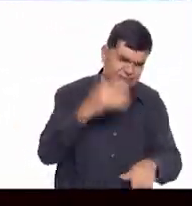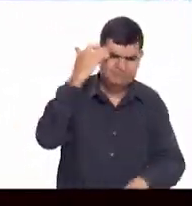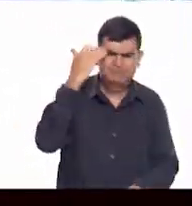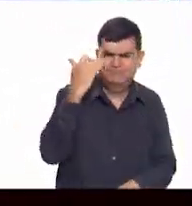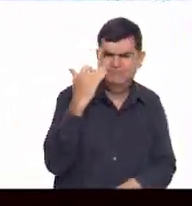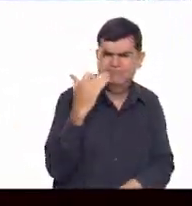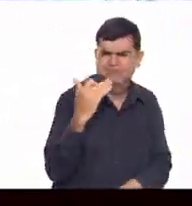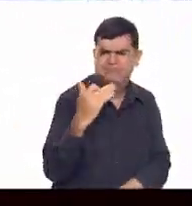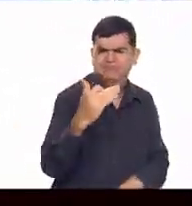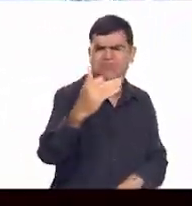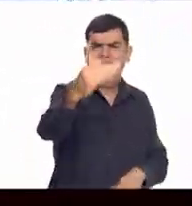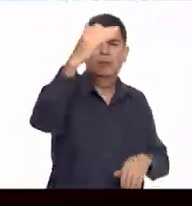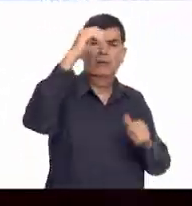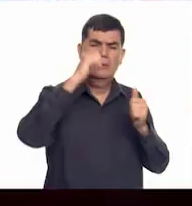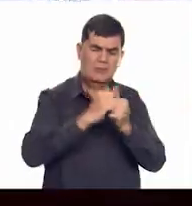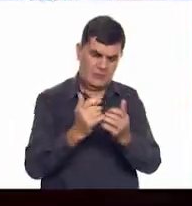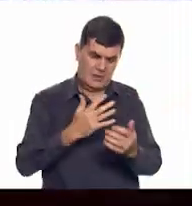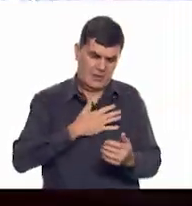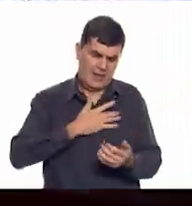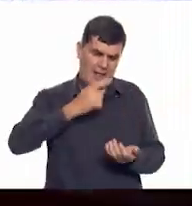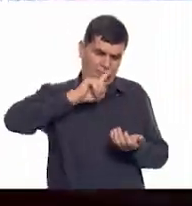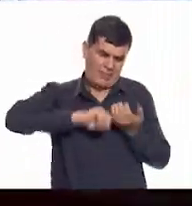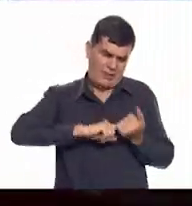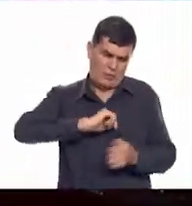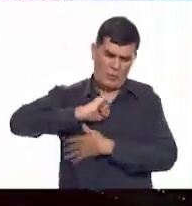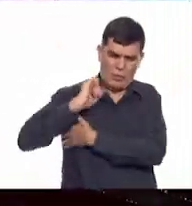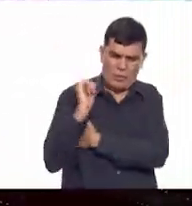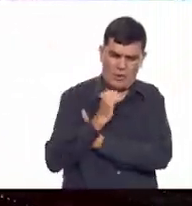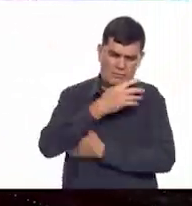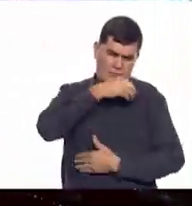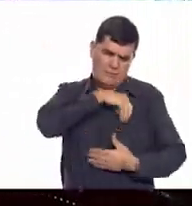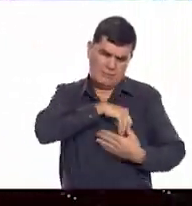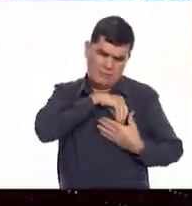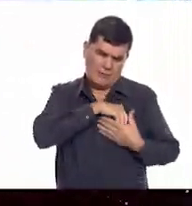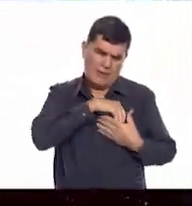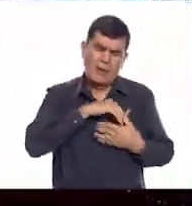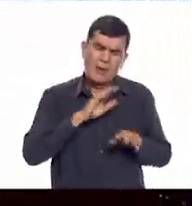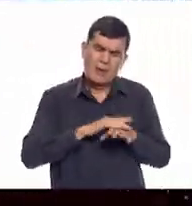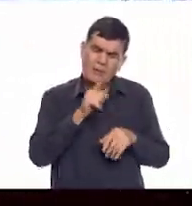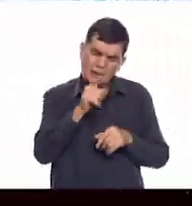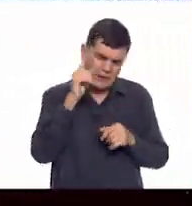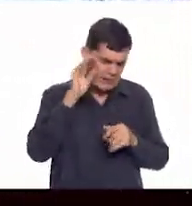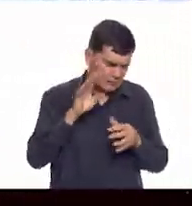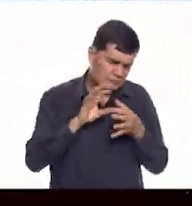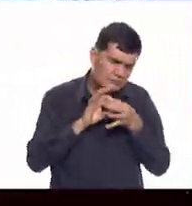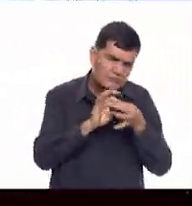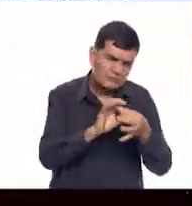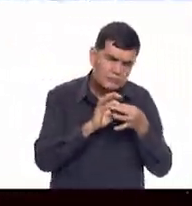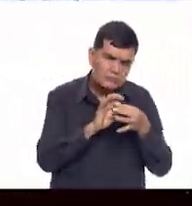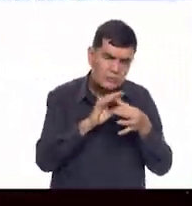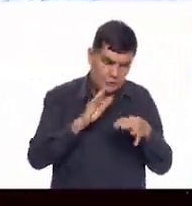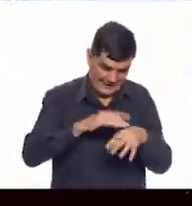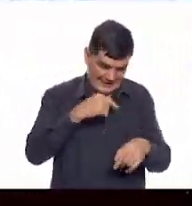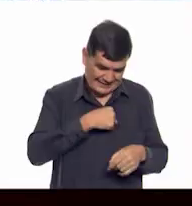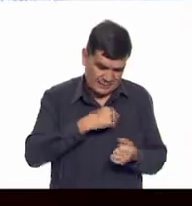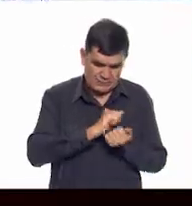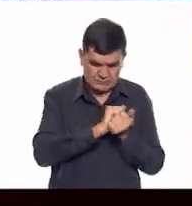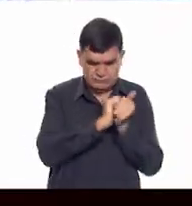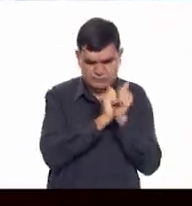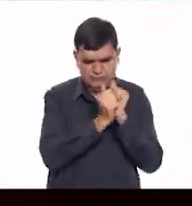mucho tiempo con nosotros y durante todo este tiempo el vínculo aparece porque esta acción,